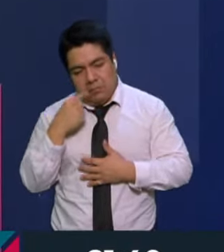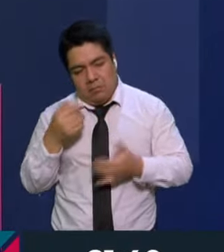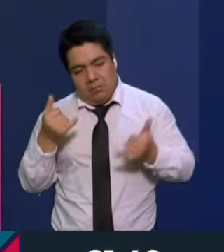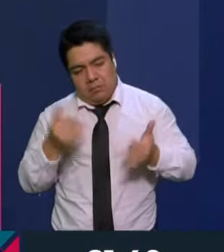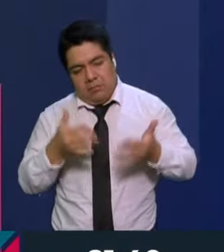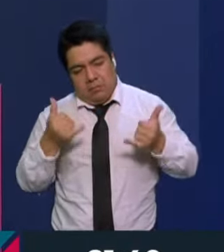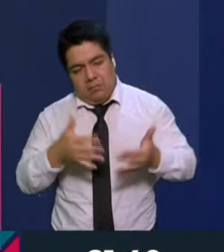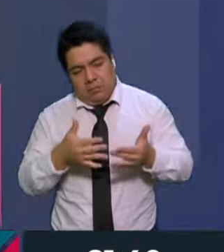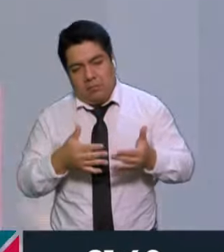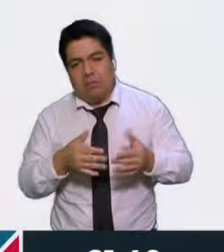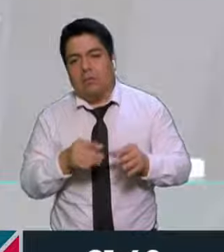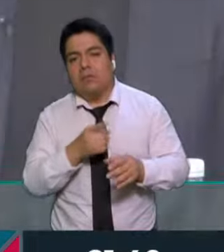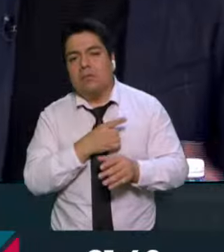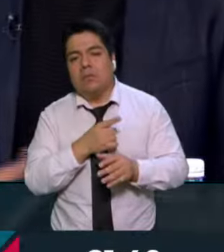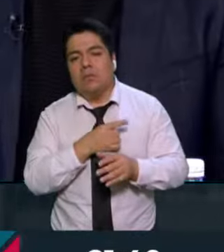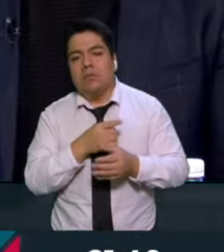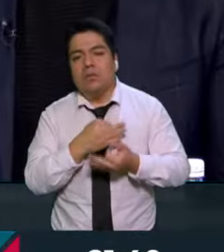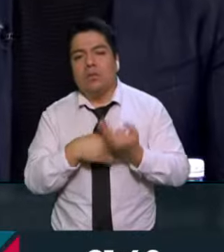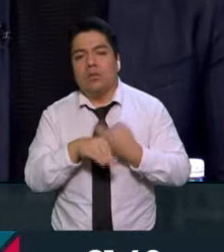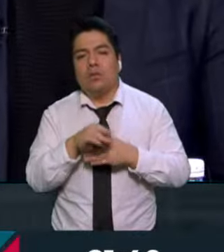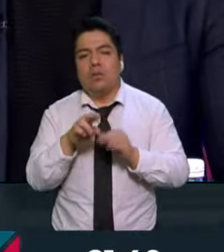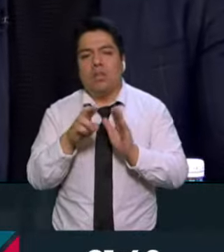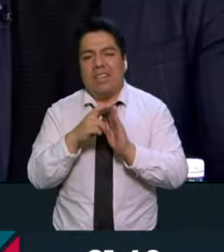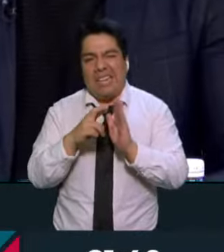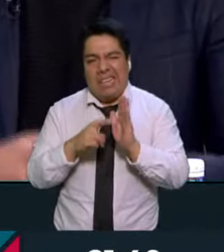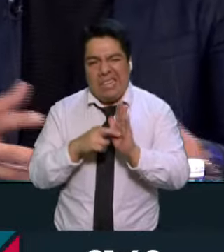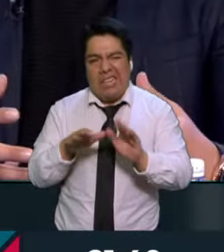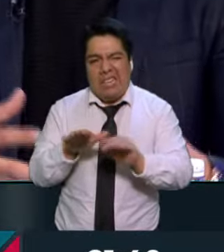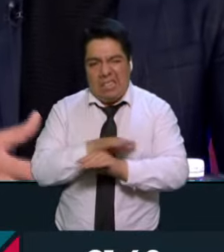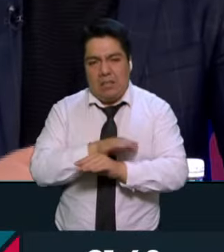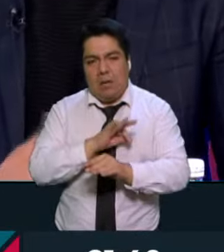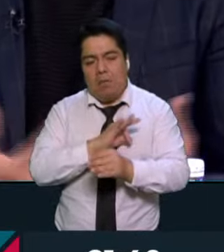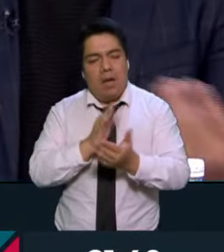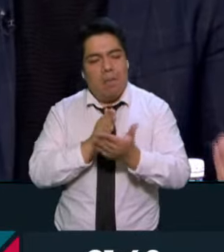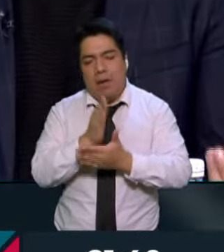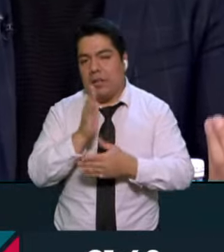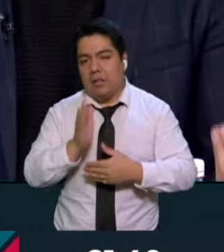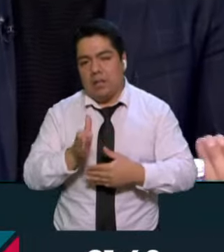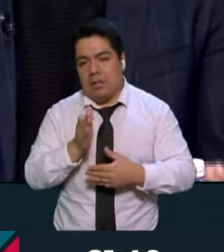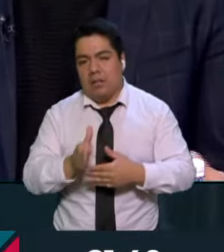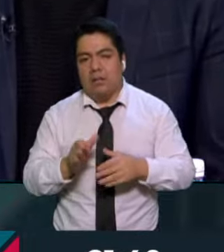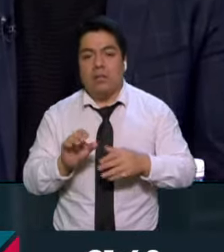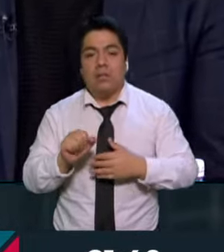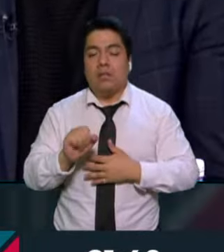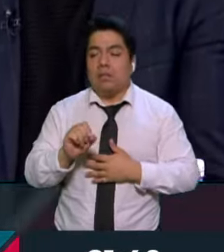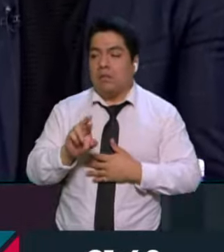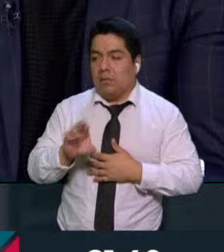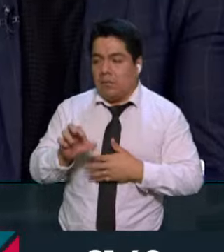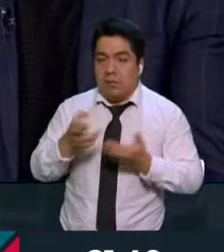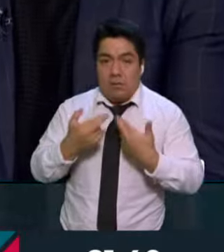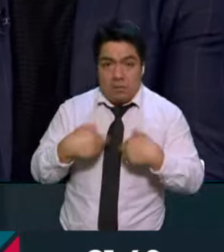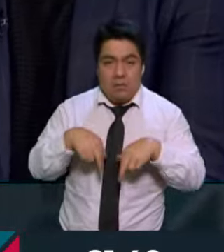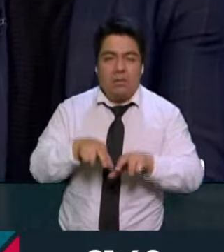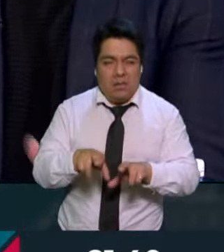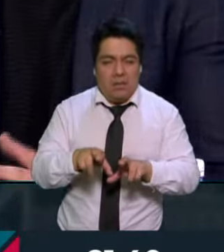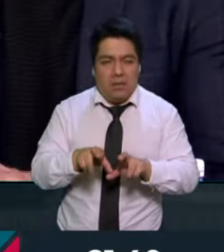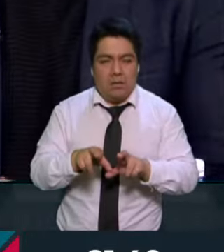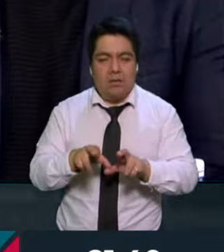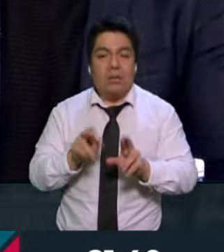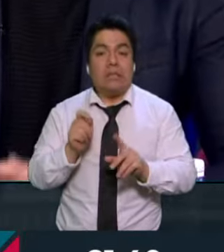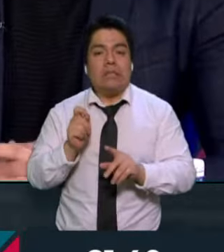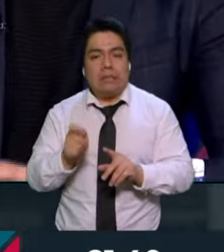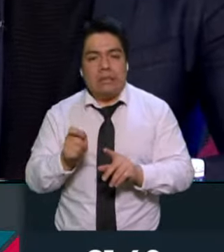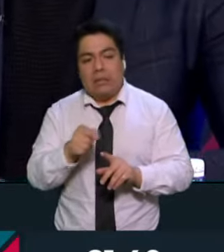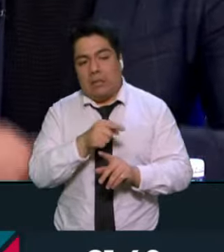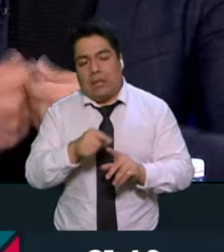haciendo es para pasar todas sus reformas, ¿no? Tener la... Ahora sí que esta sobrepresentación lo que quiere decir es